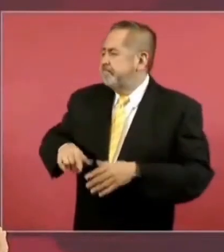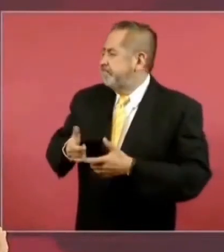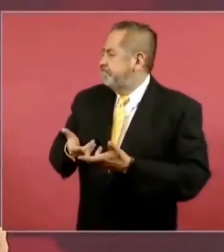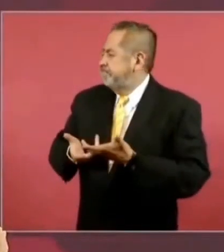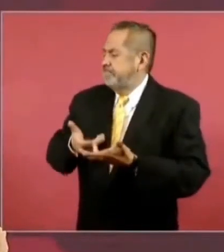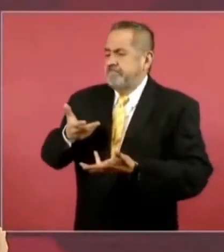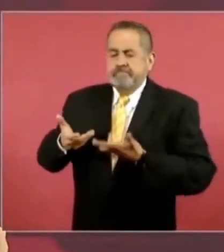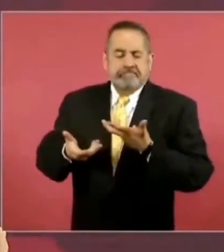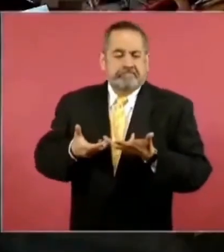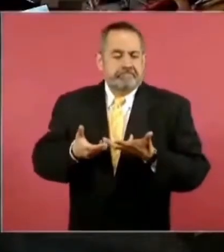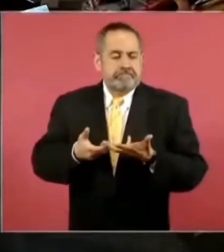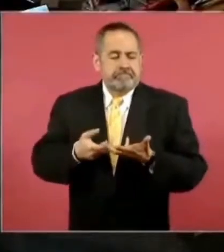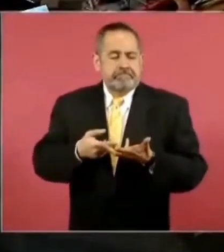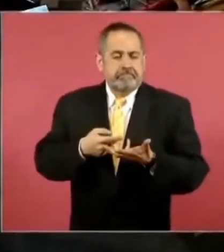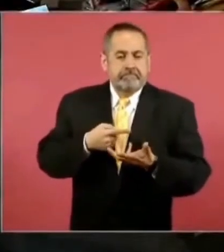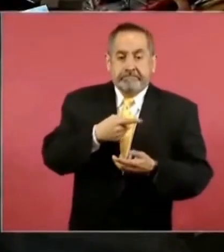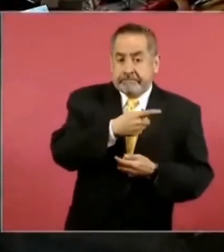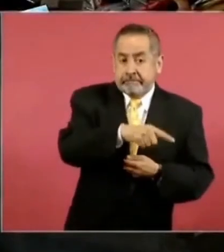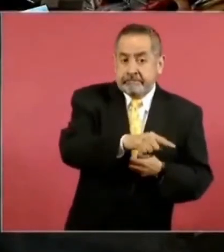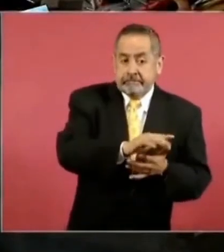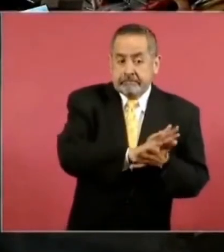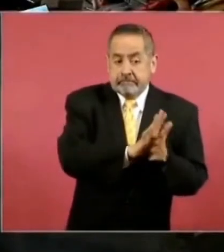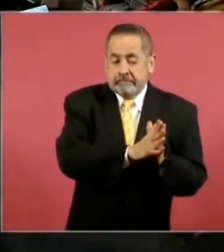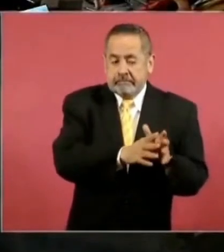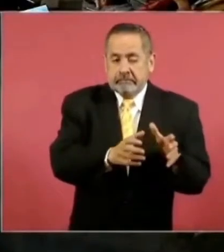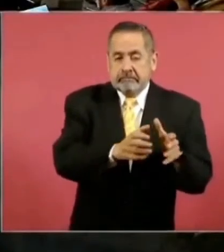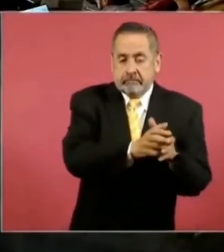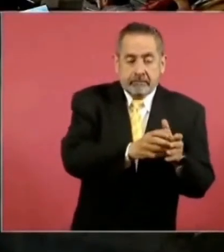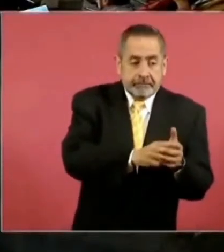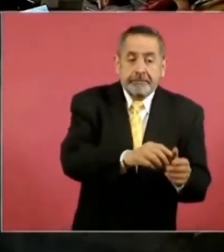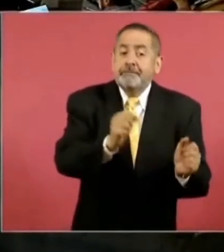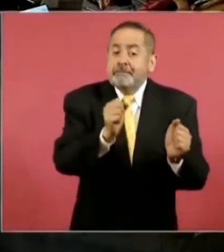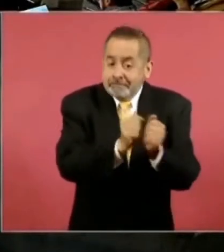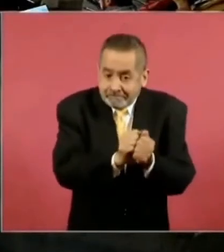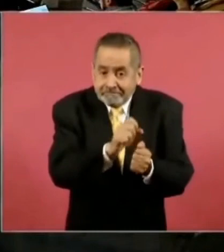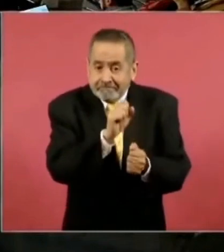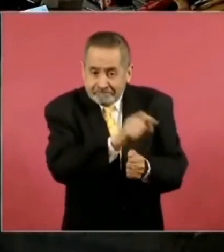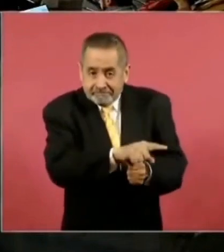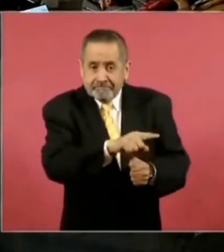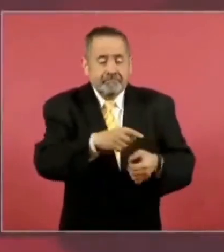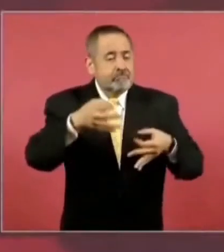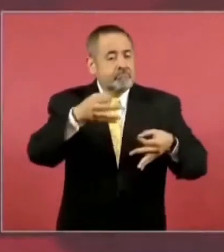que de repente el ministro Lainez